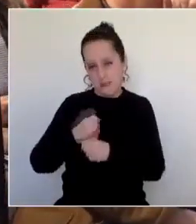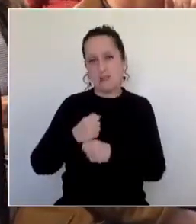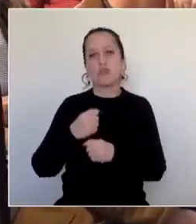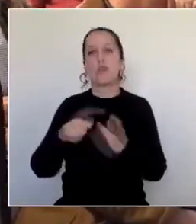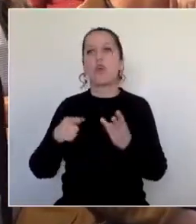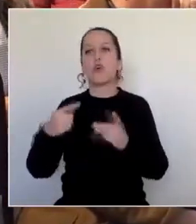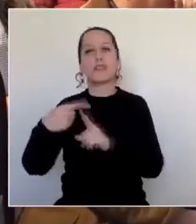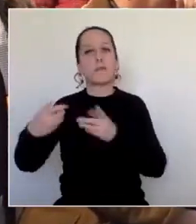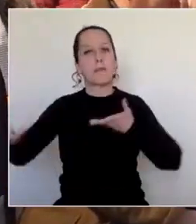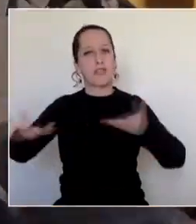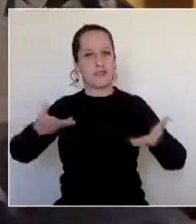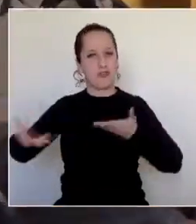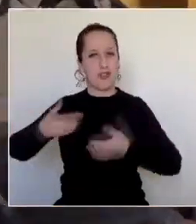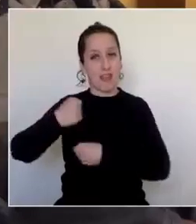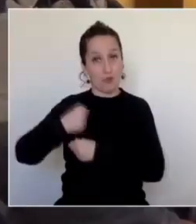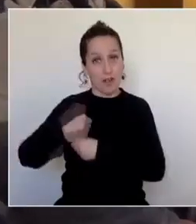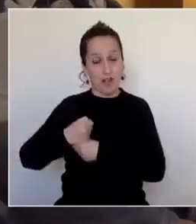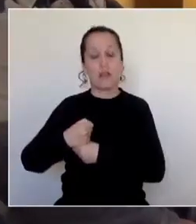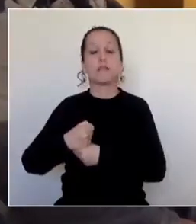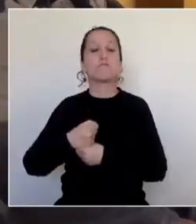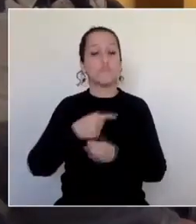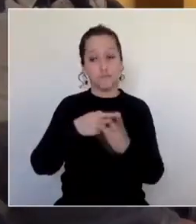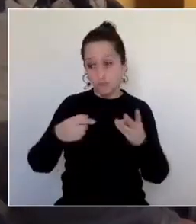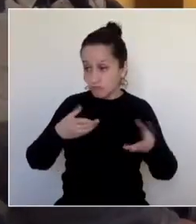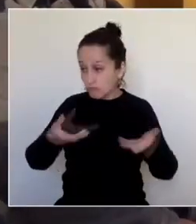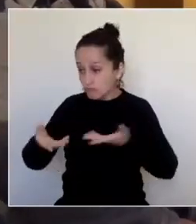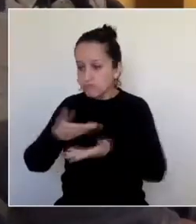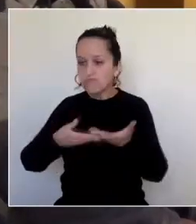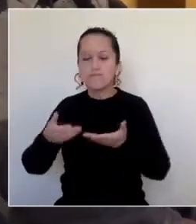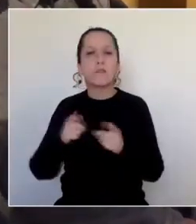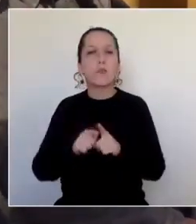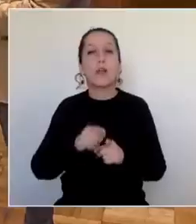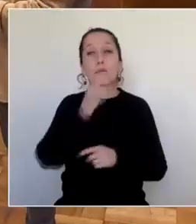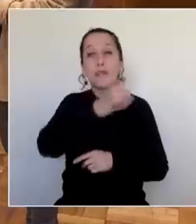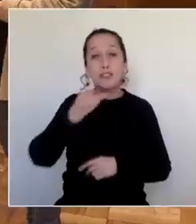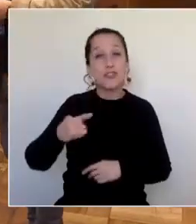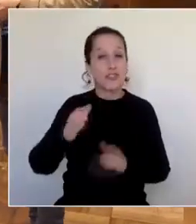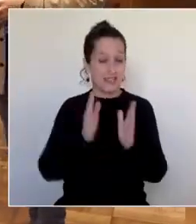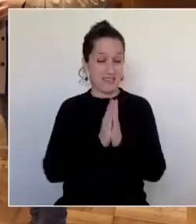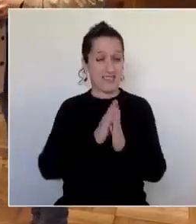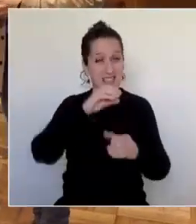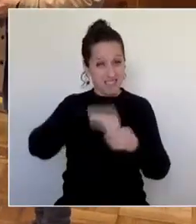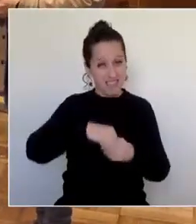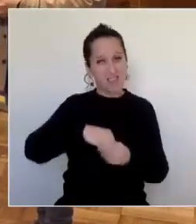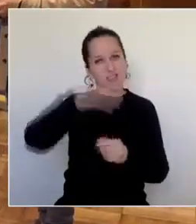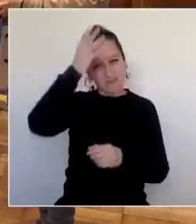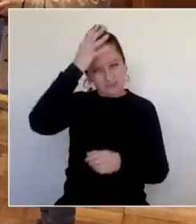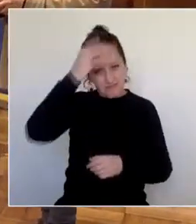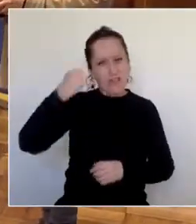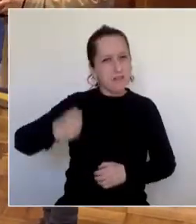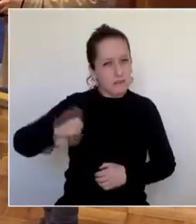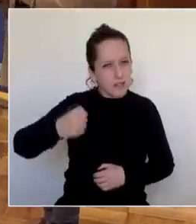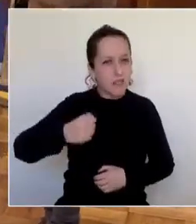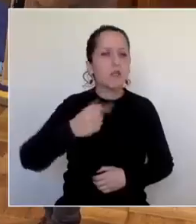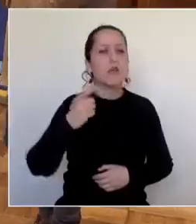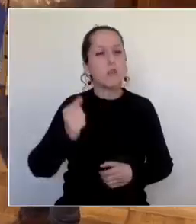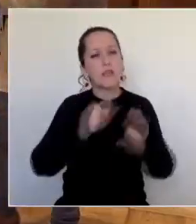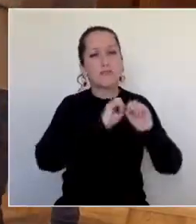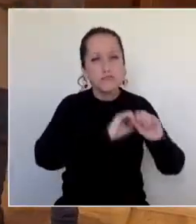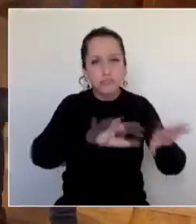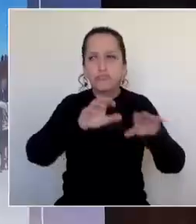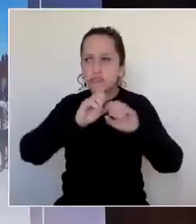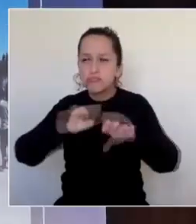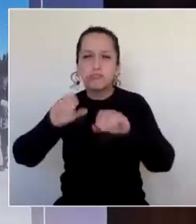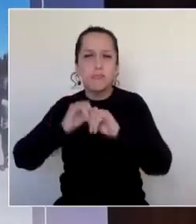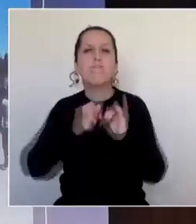y de Intermediación Laboral con un enfoque destinado a que los pastores y pastoras pudieran llevar esta información a sus comunidades y así